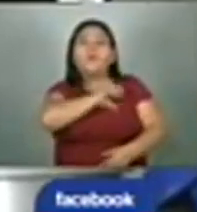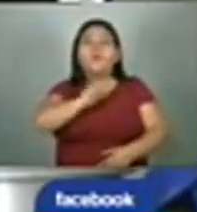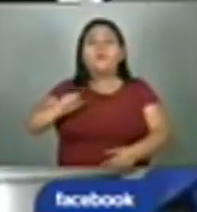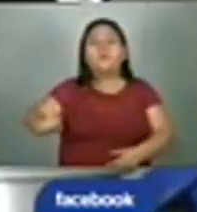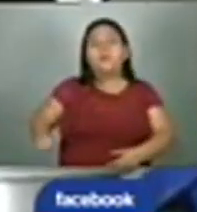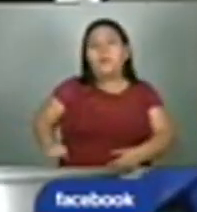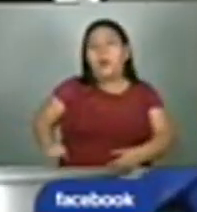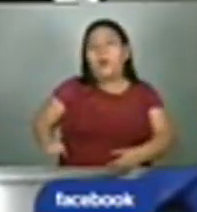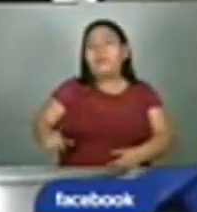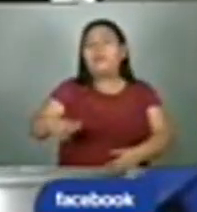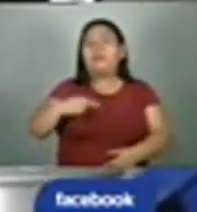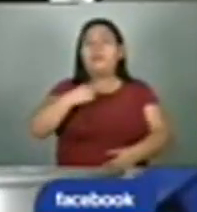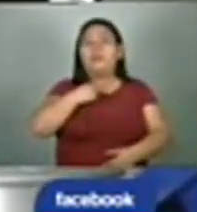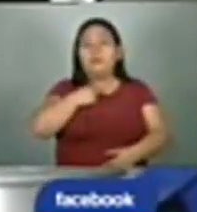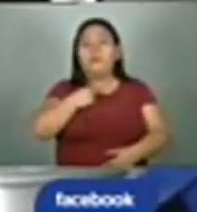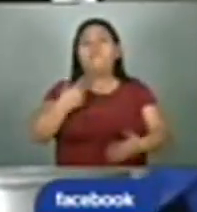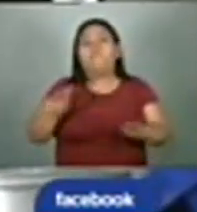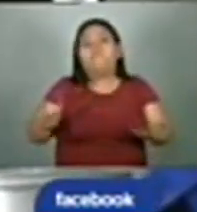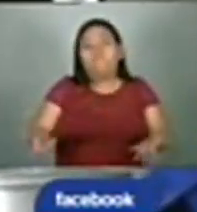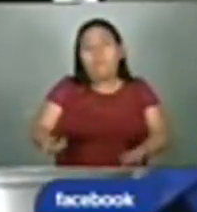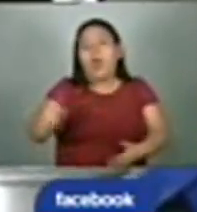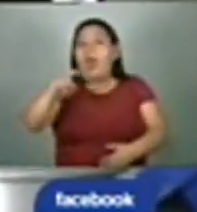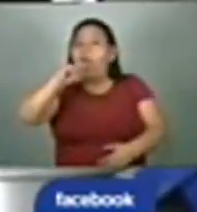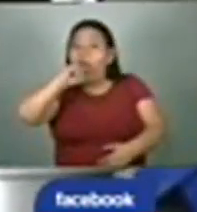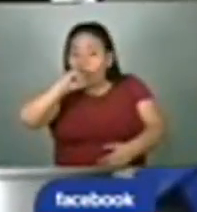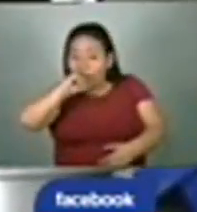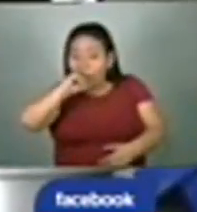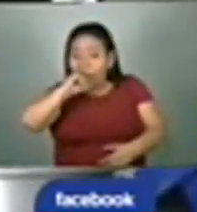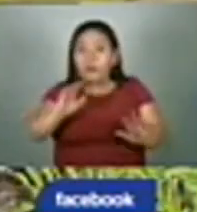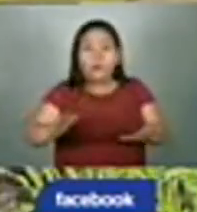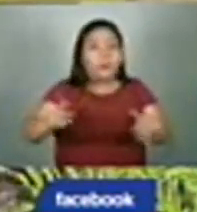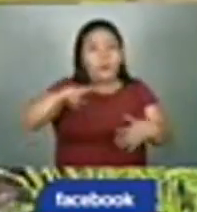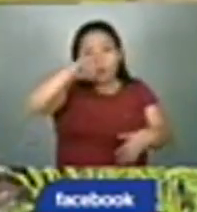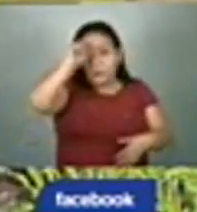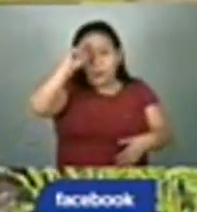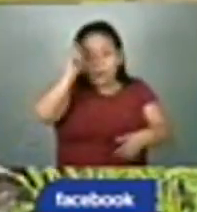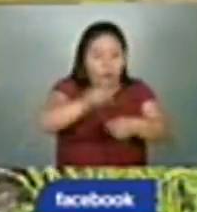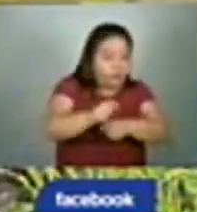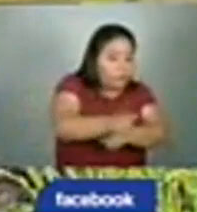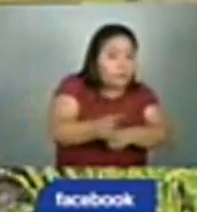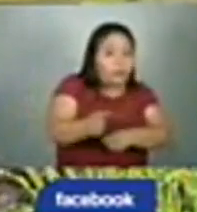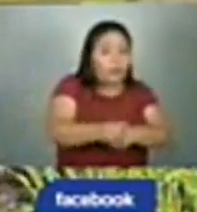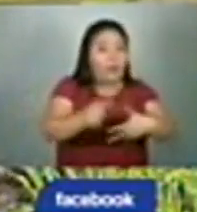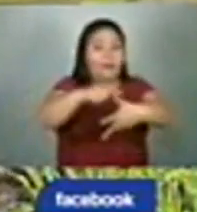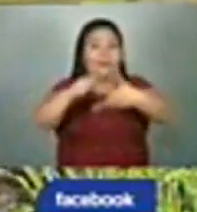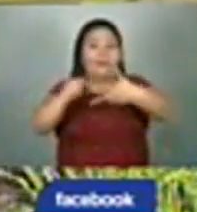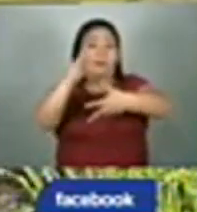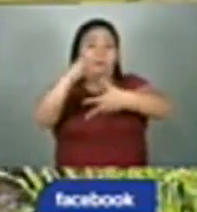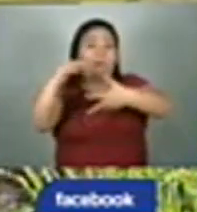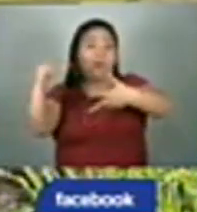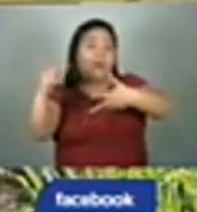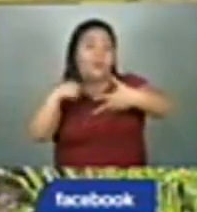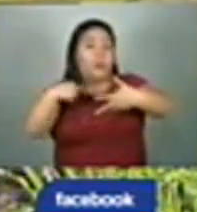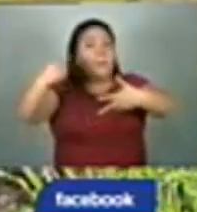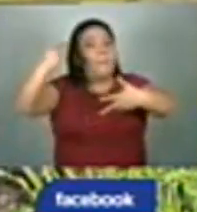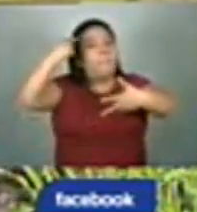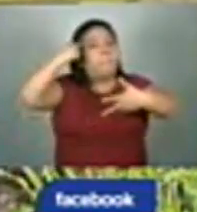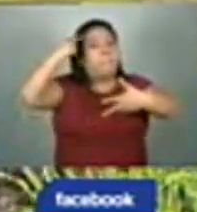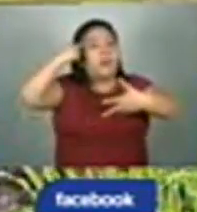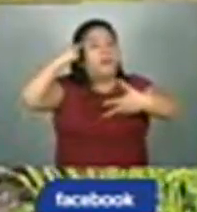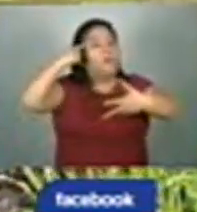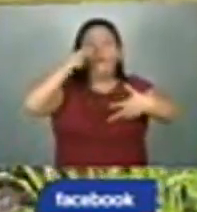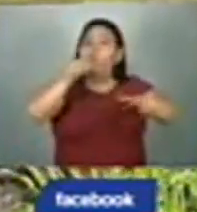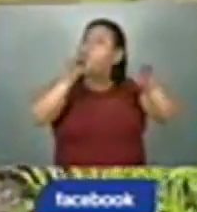El Salvador enfrentan niveles altos de pobreza, ya que la agricultura en los tres países es visto como un trabajo